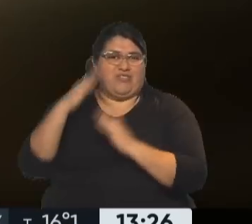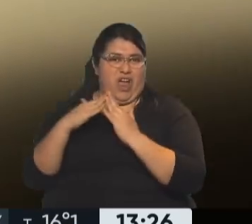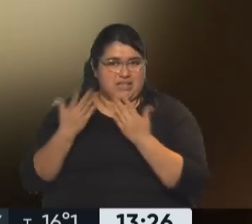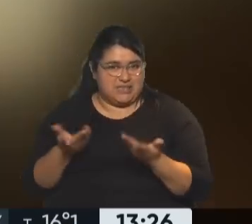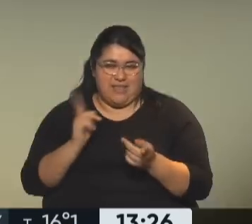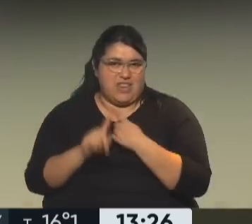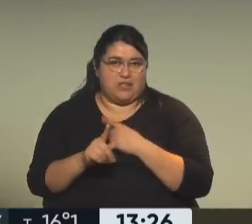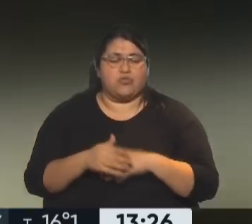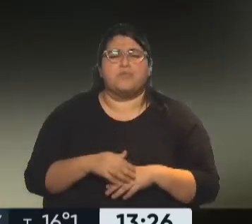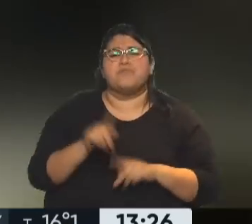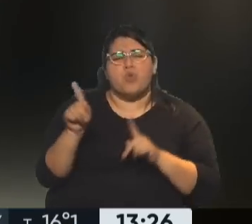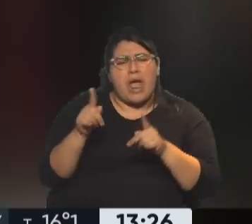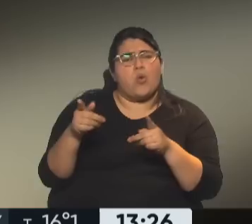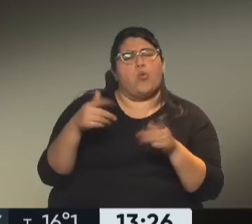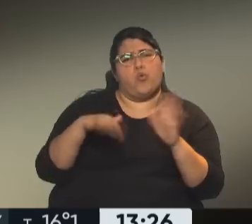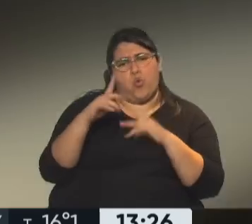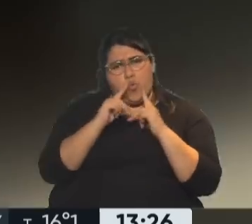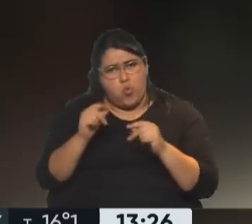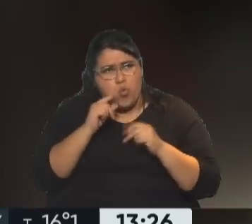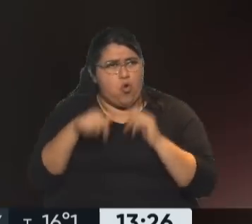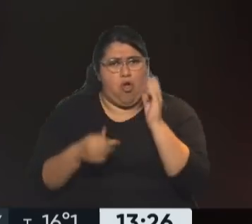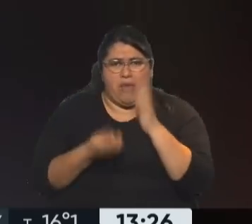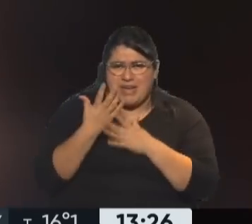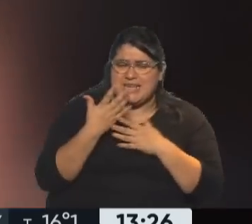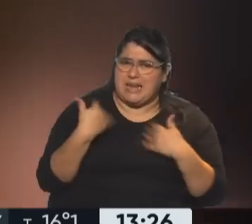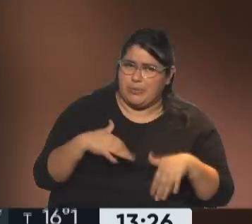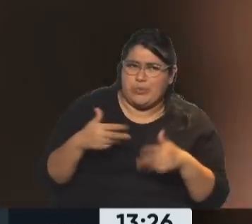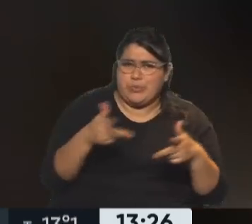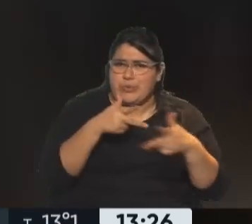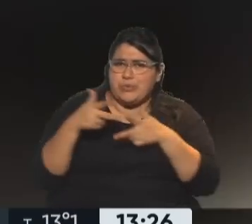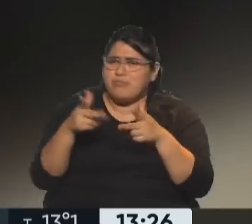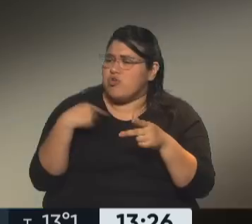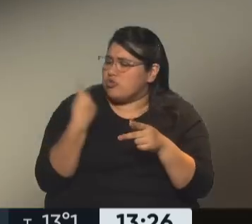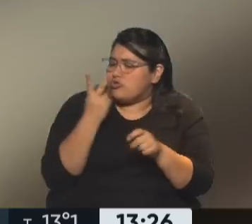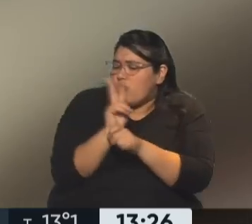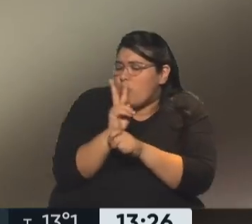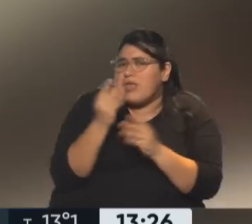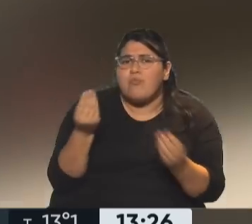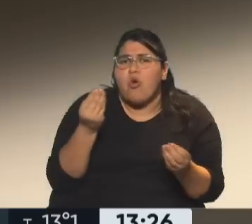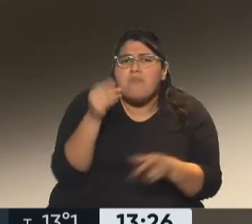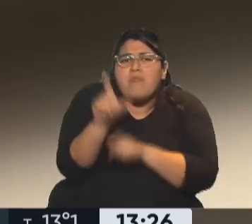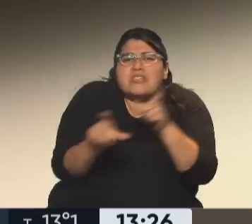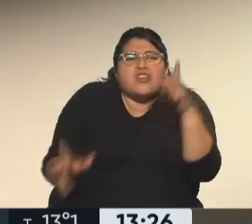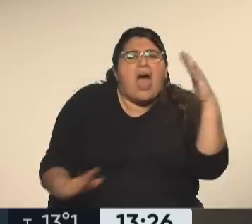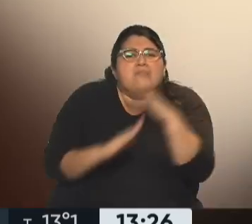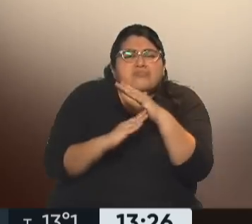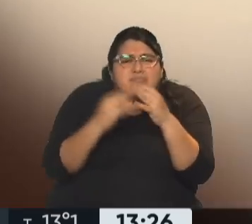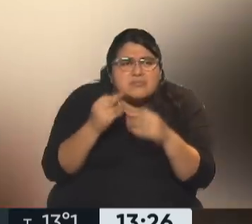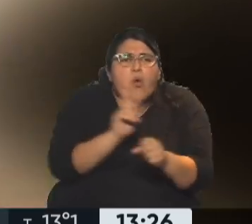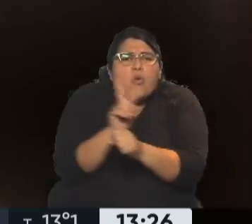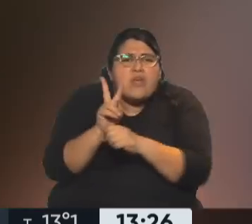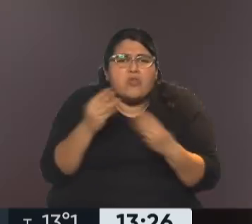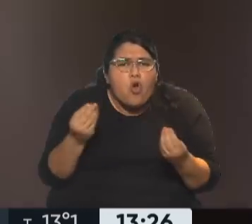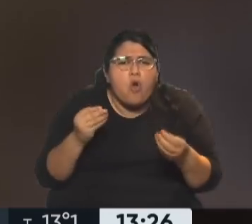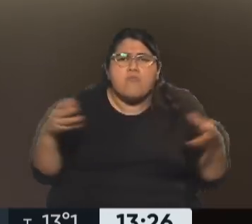cuestionamiento durante la mañana es cómo estamos cuidando a nuestros mandatarios, el operativo de